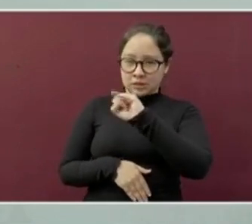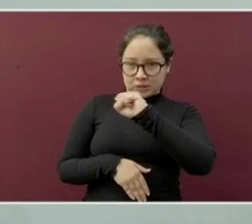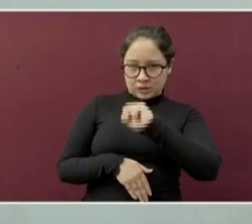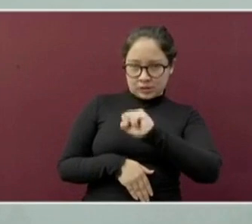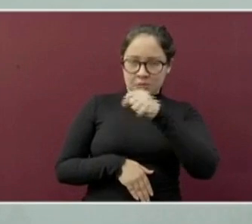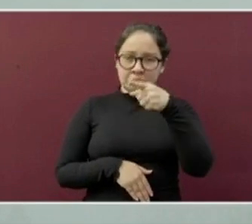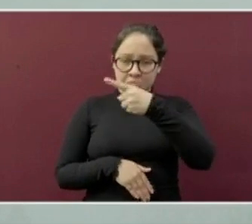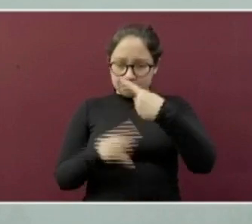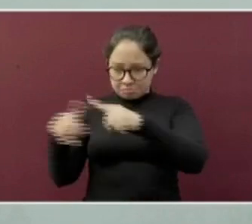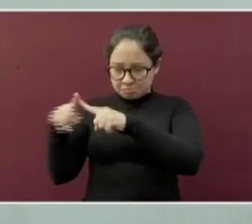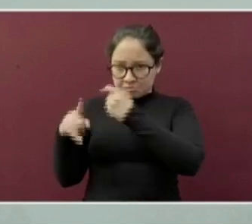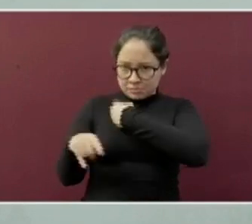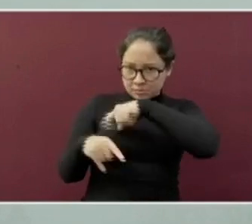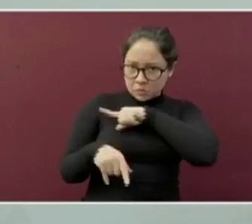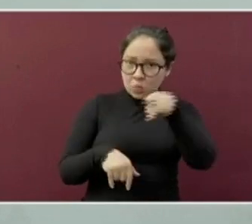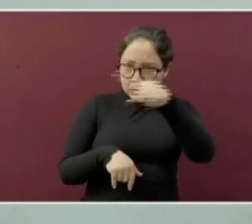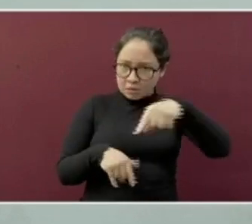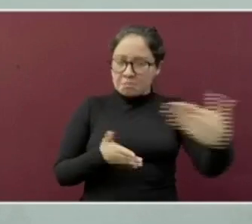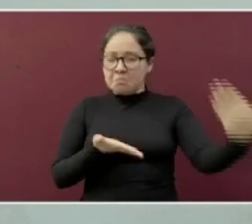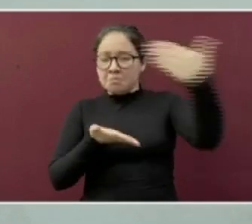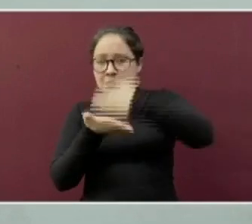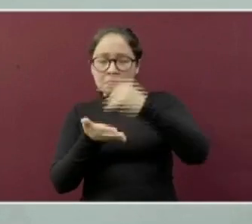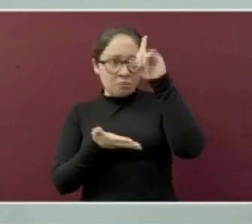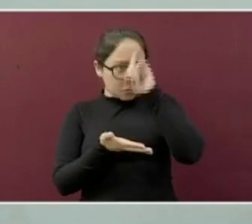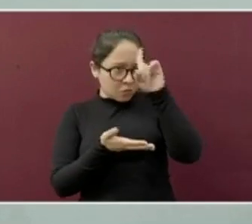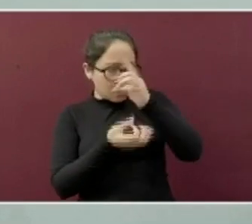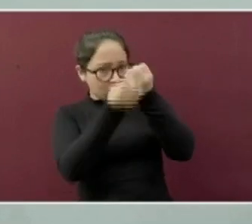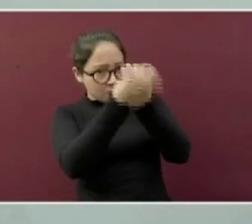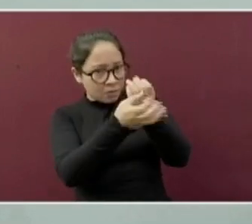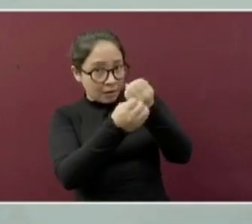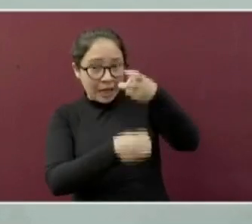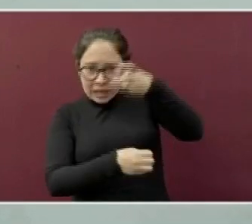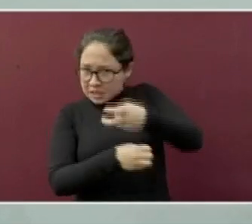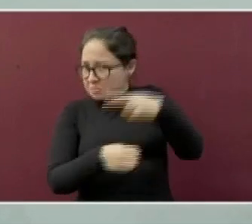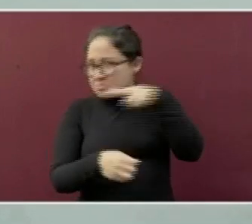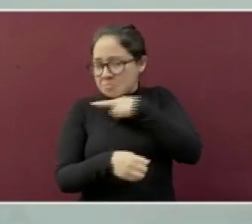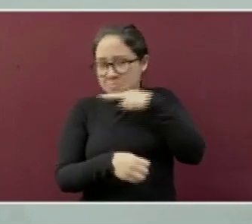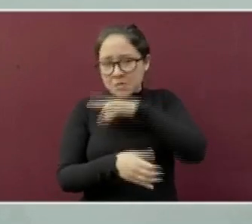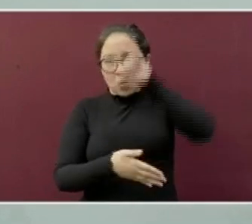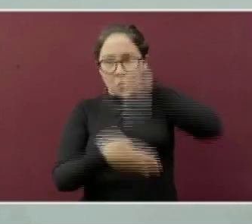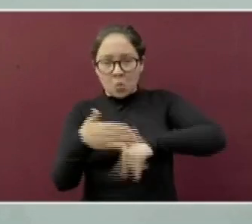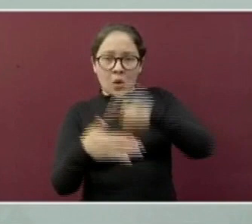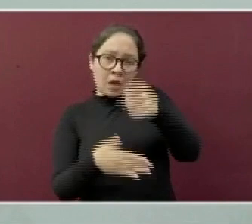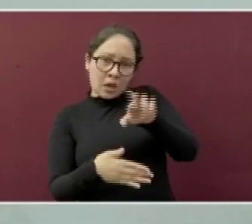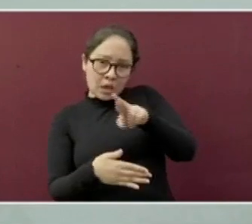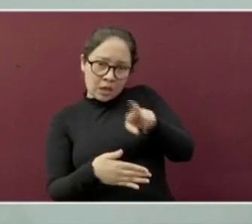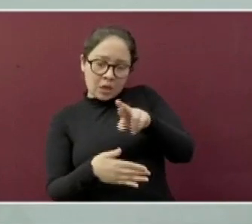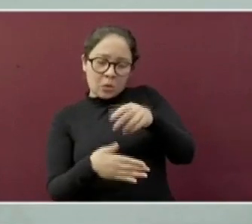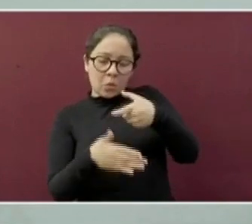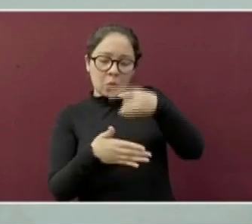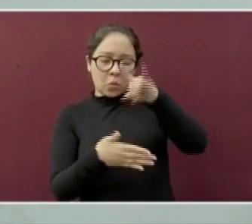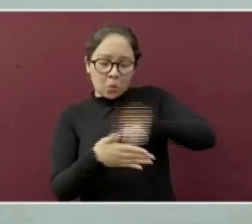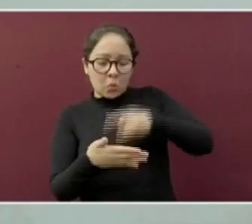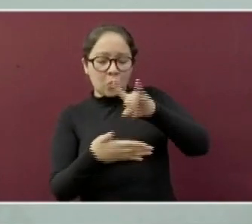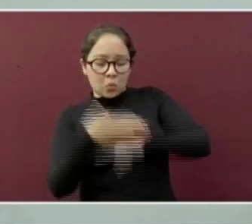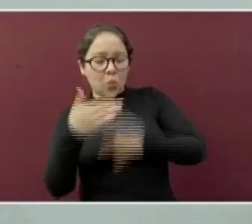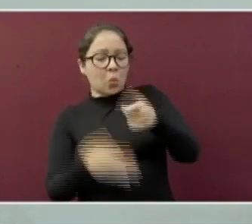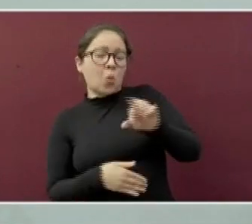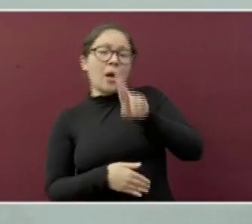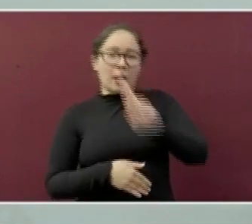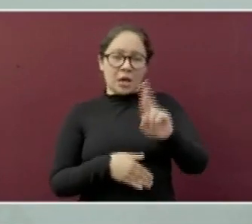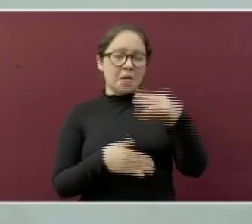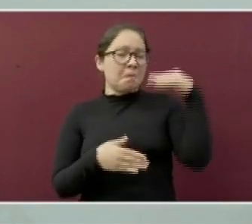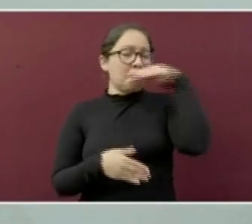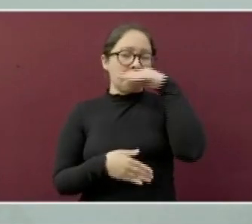podrán recibir asesoría y tramitar en ese momento su código QR, totalmente gratis.